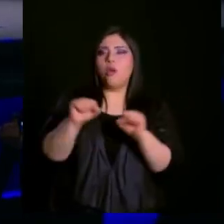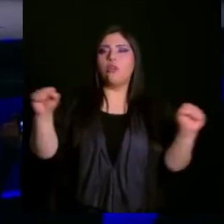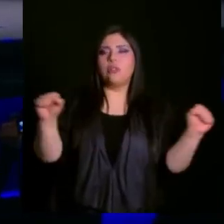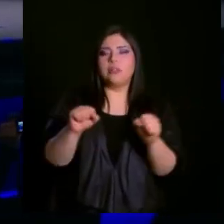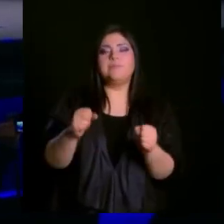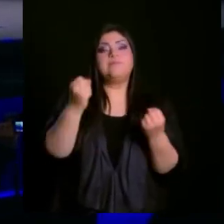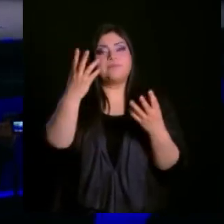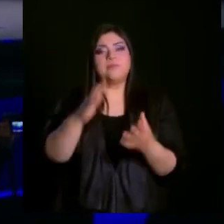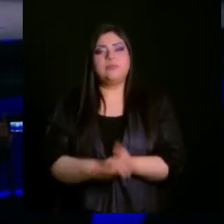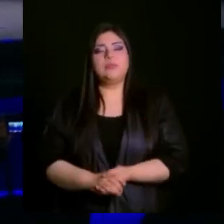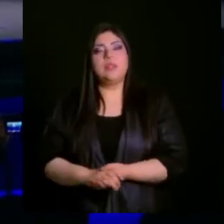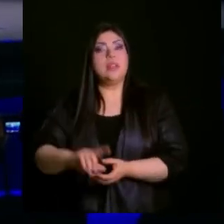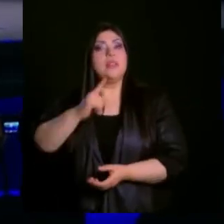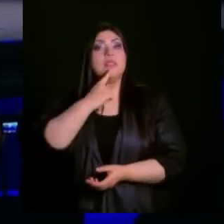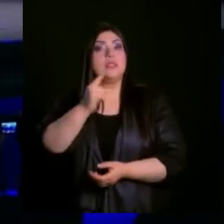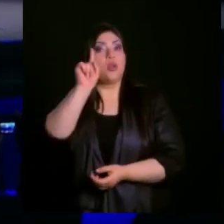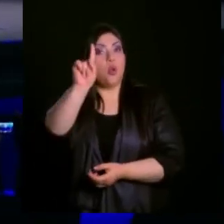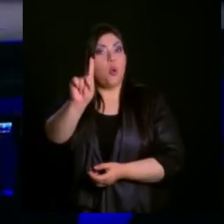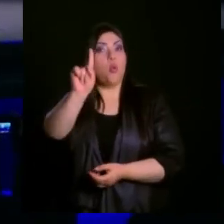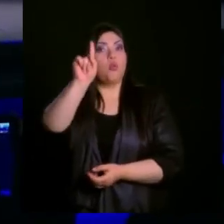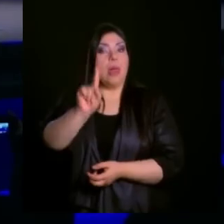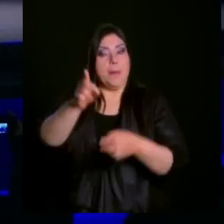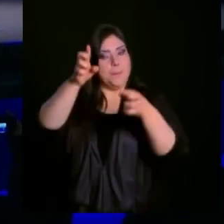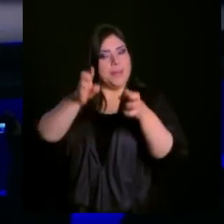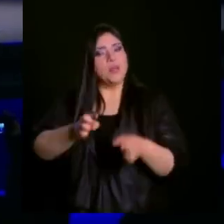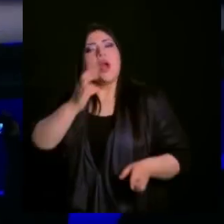campeón mundial,